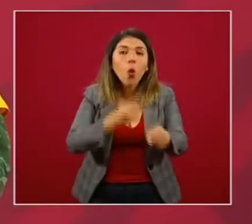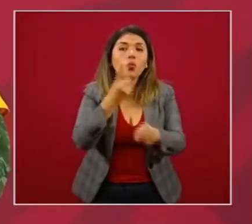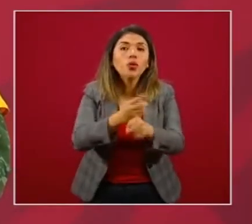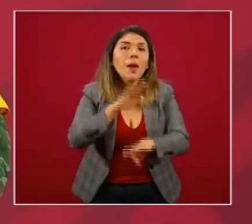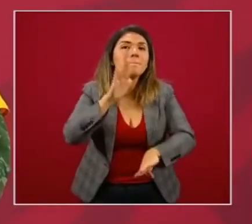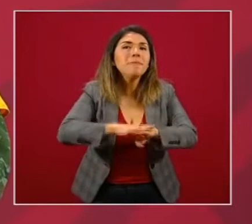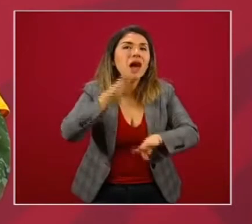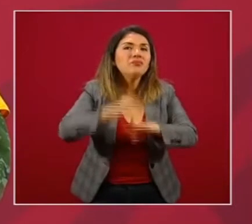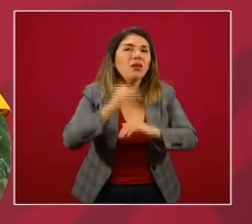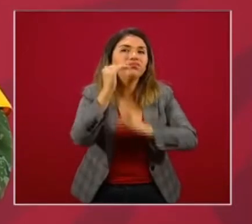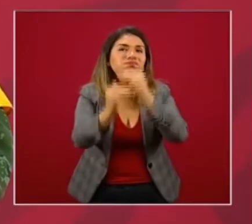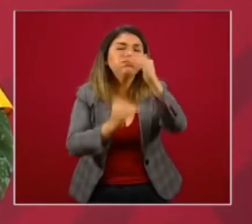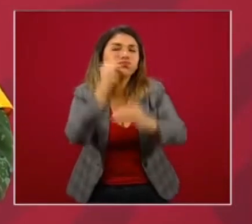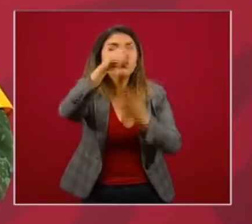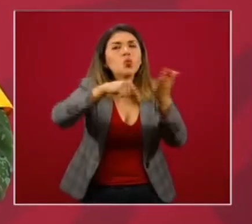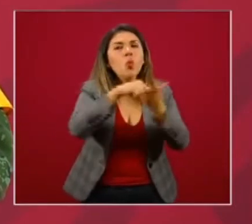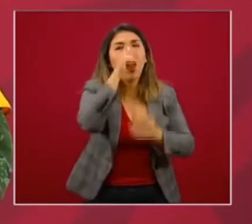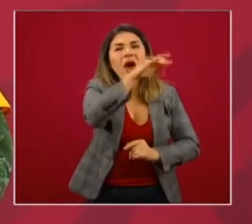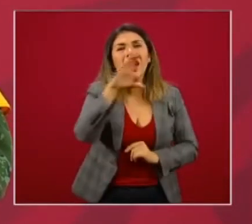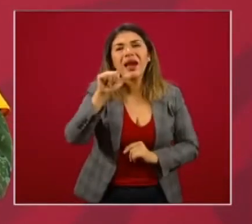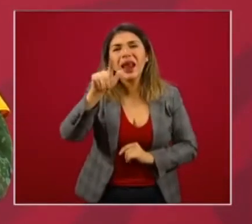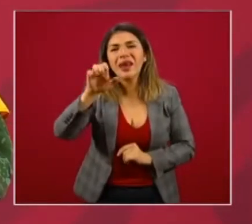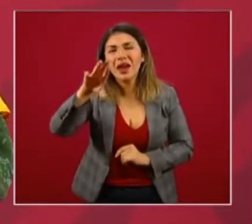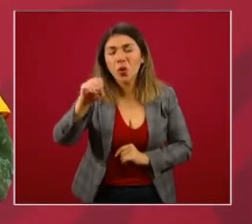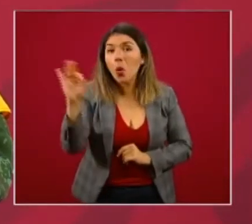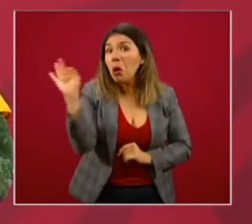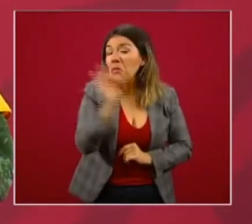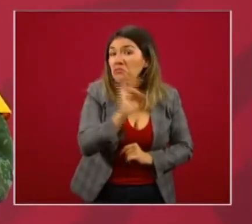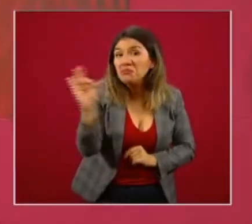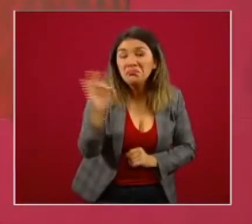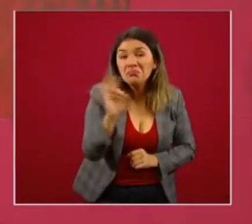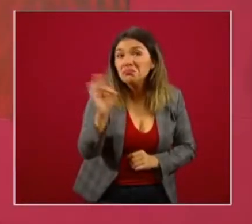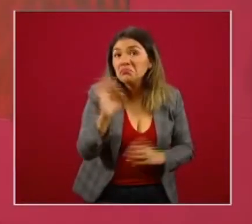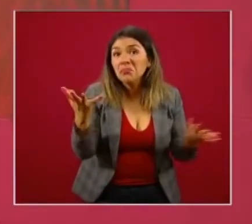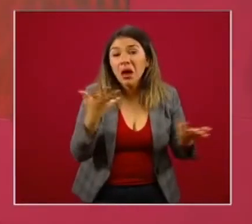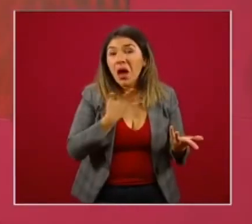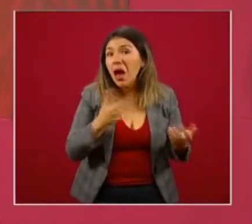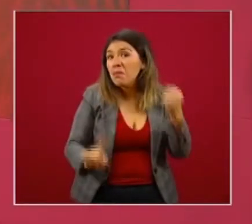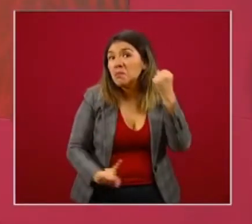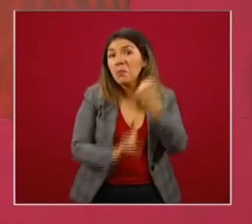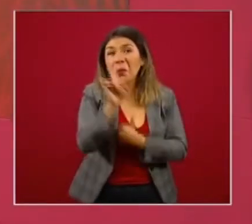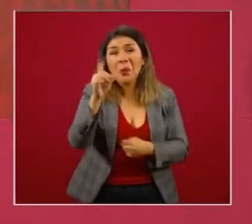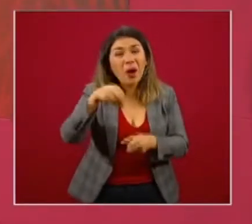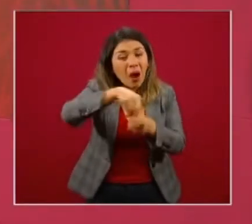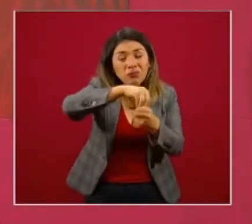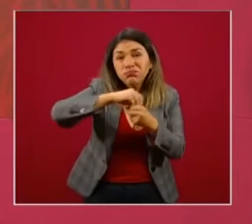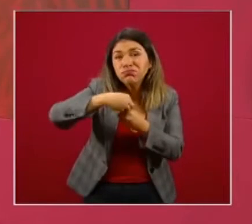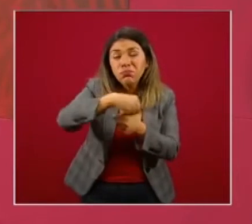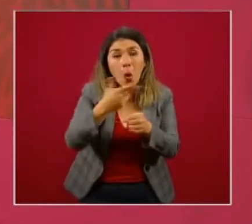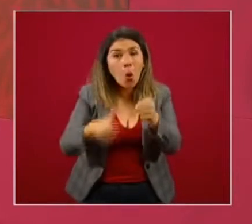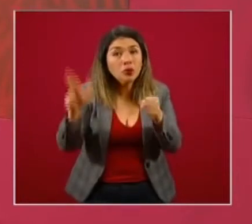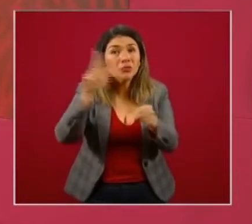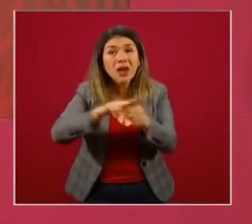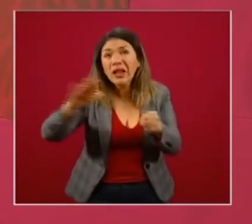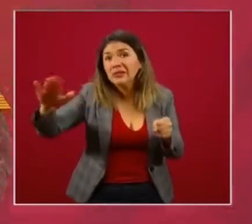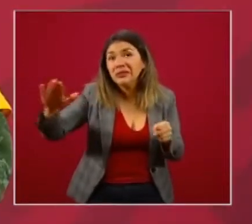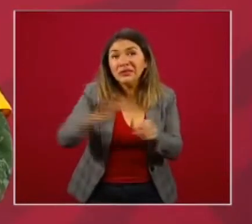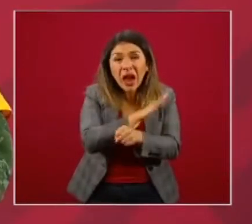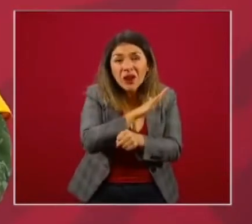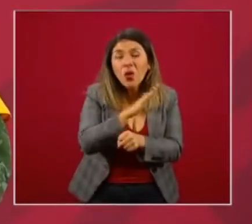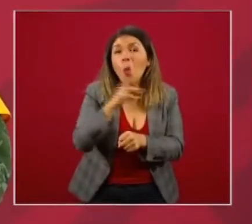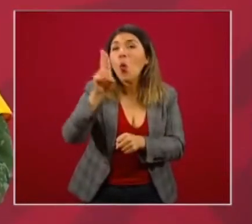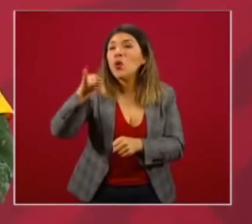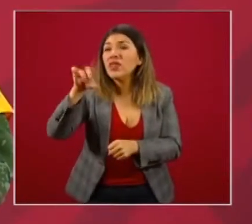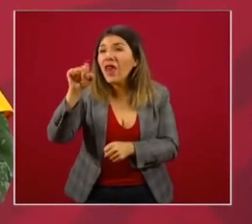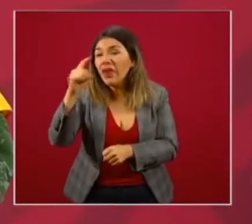presidente Andrés Manuel López Obrador aseguró que hoy inicia la actividad productiva y llamó a la sociedad para que sigan actuando con responsabilidad ante la crisis